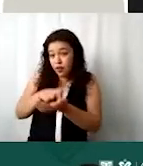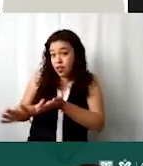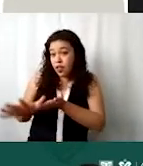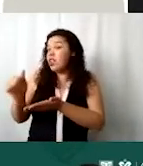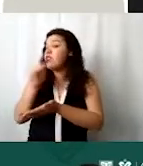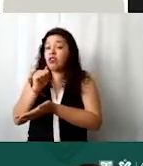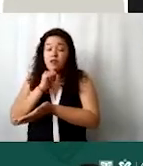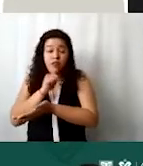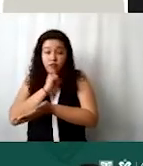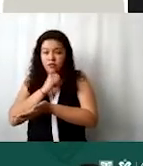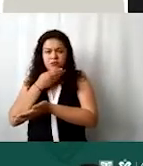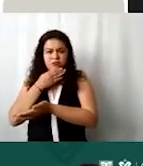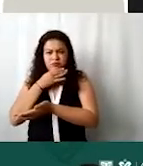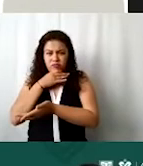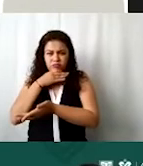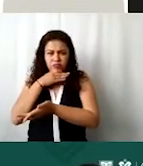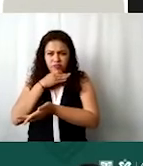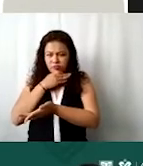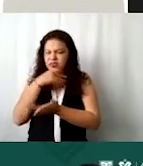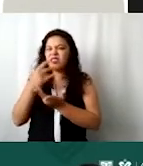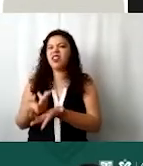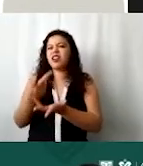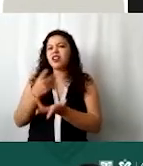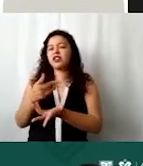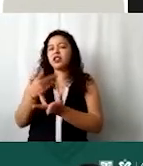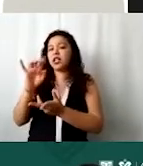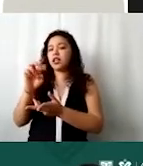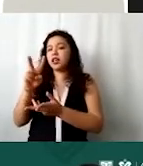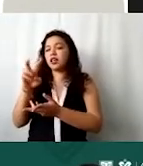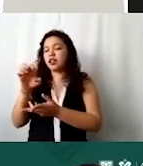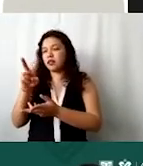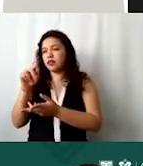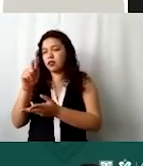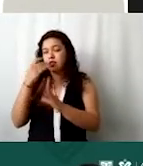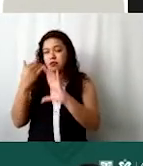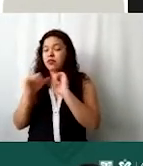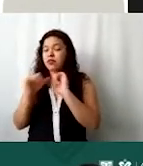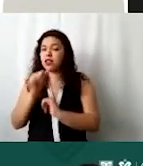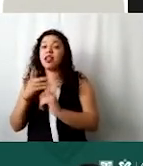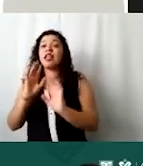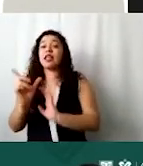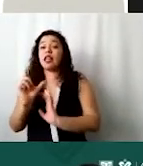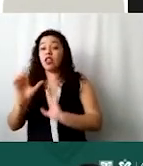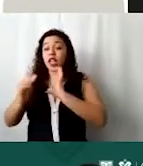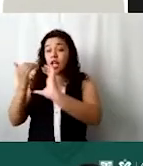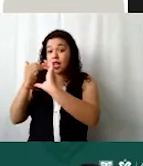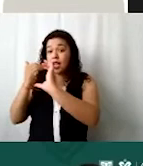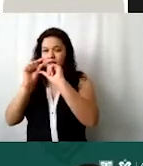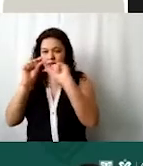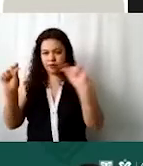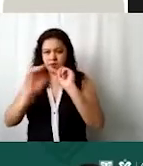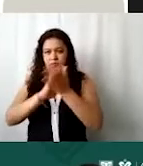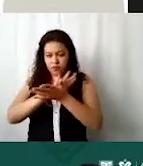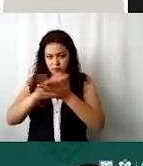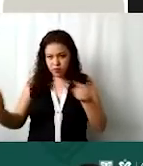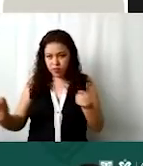porque este todavía no ha sido enviado en el EBT cuando ustedes ya lo envían bueno se desaparece esta leyenda y ese es el